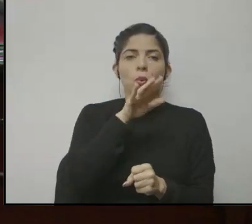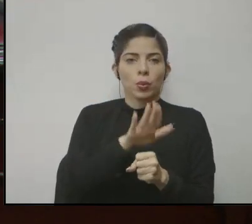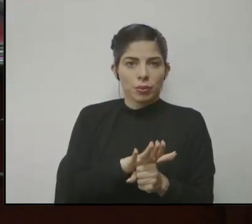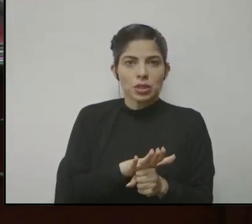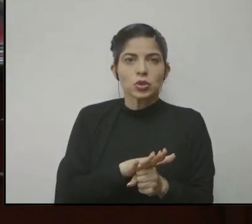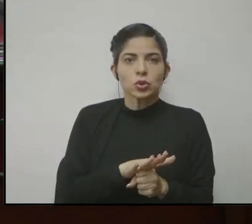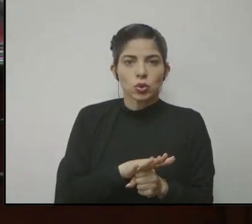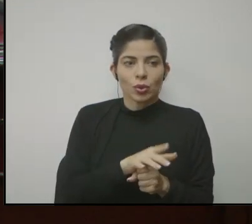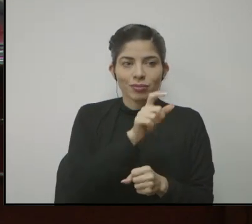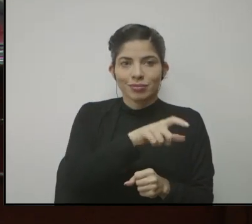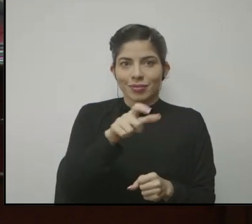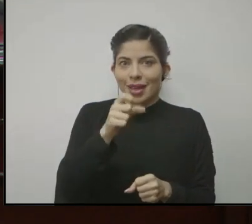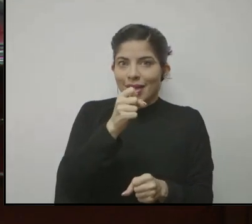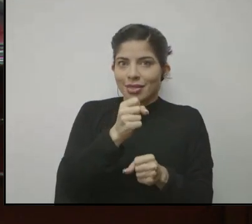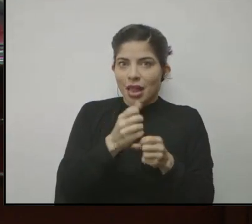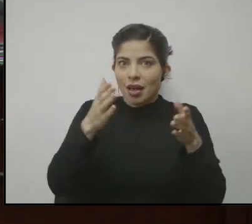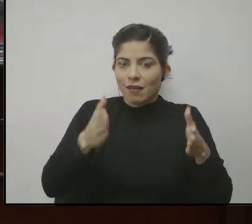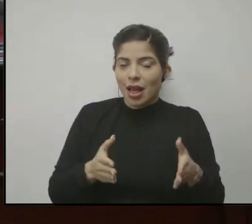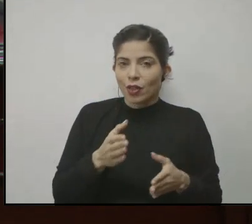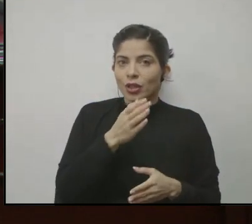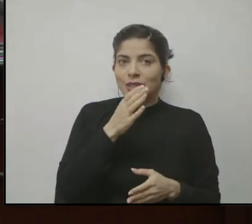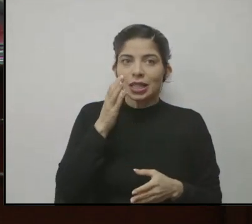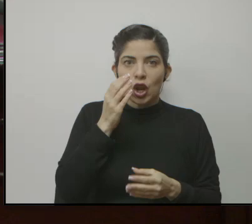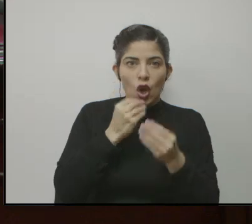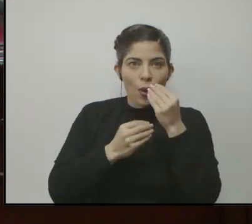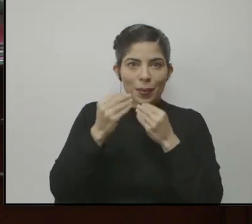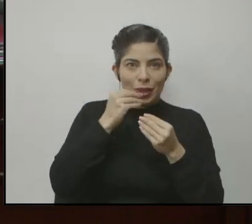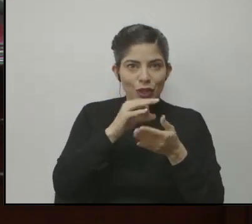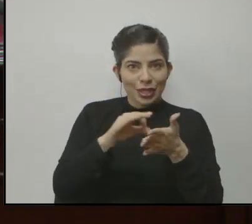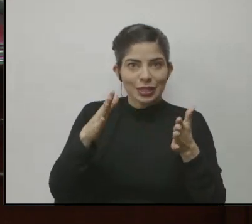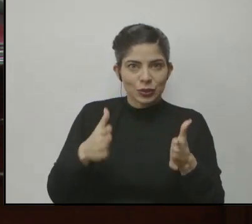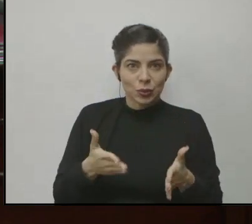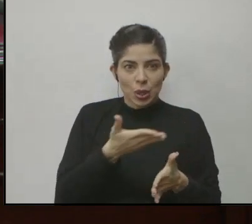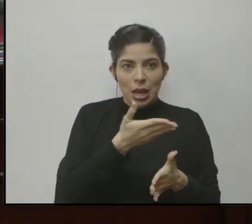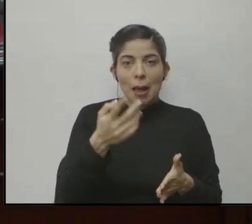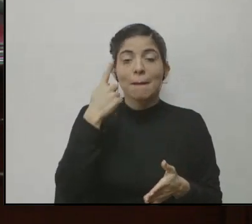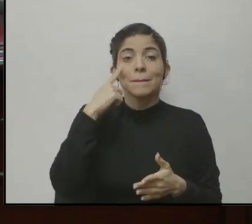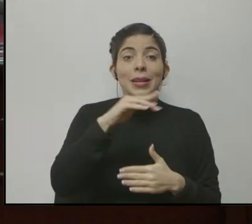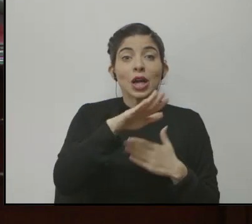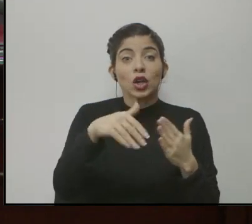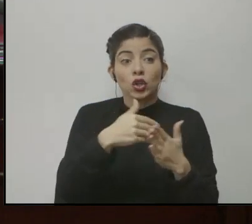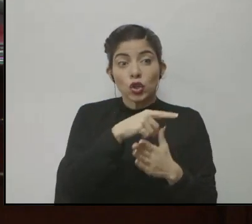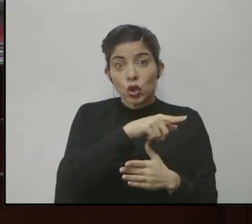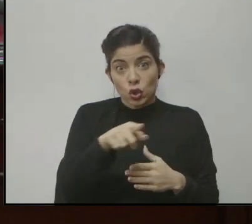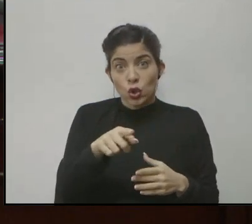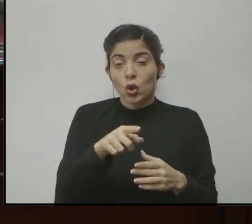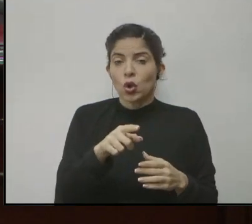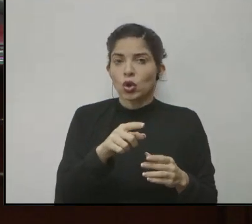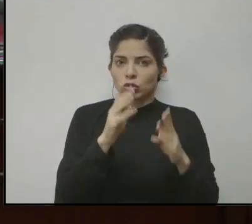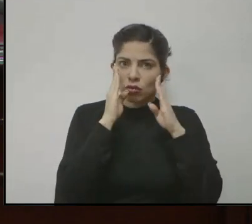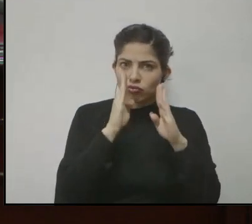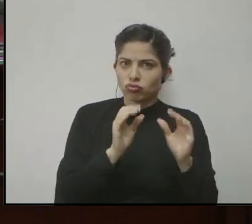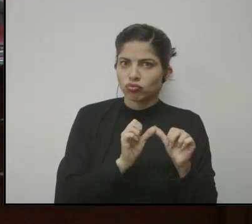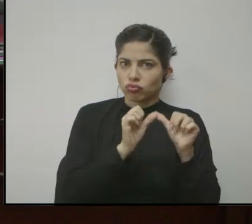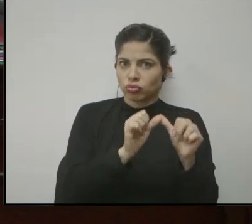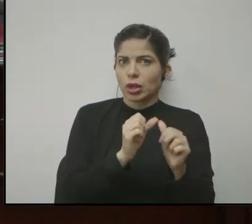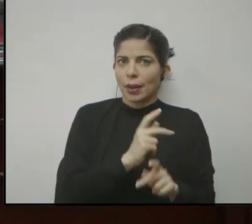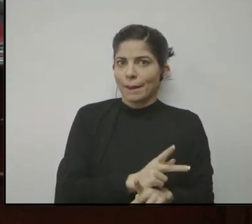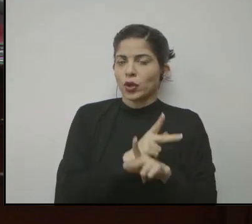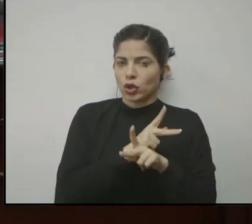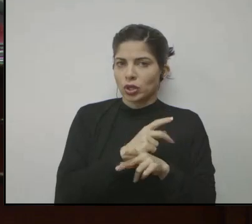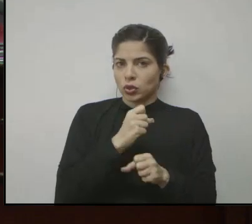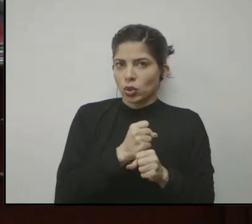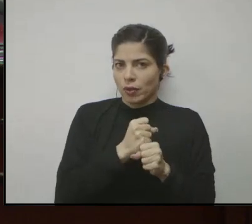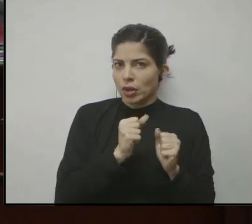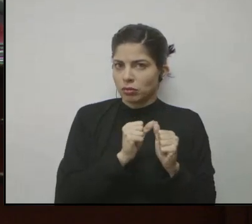con las trabajadoras de comedores escolares. También para que todas ellas estén cubiertas como debe ser por la protección